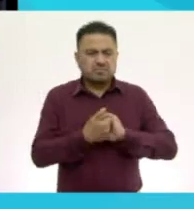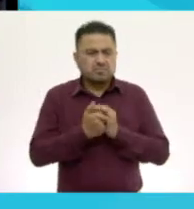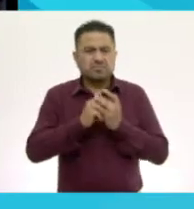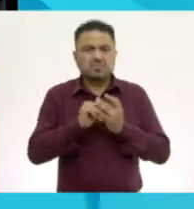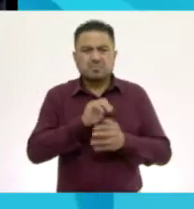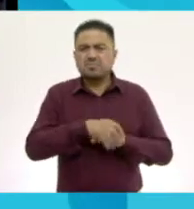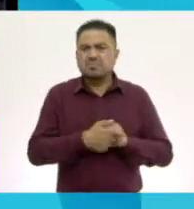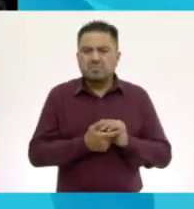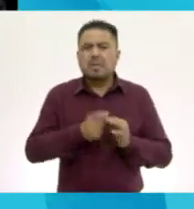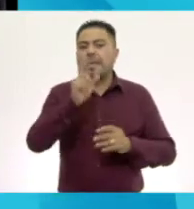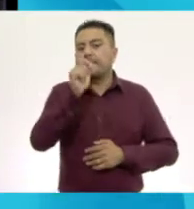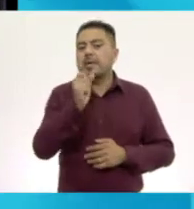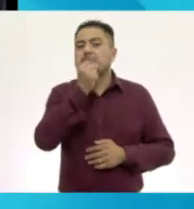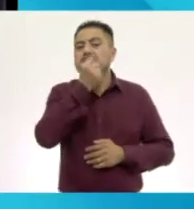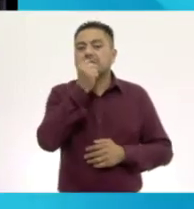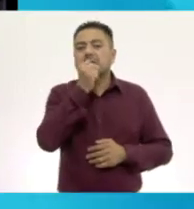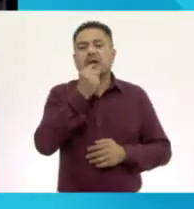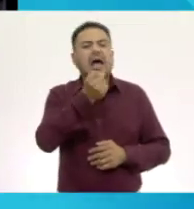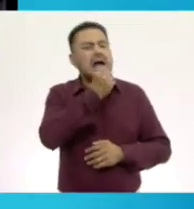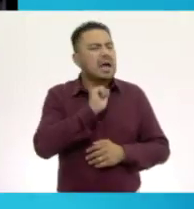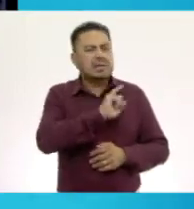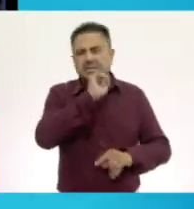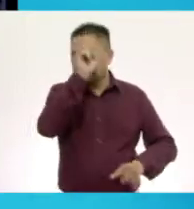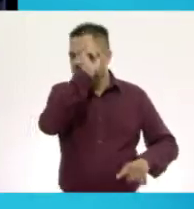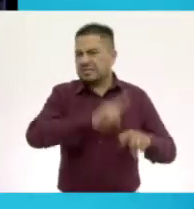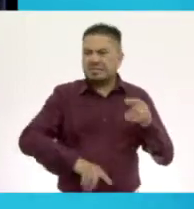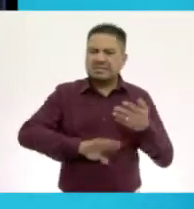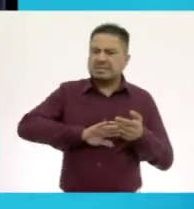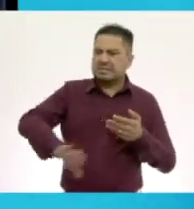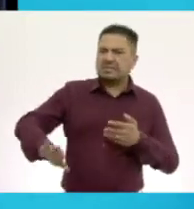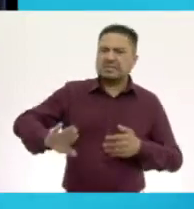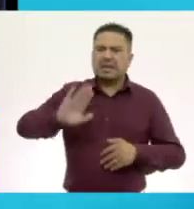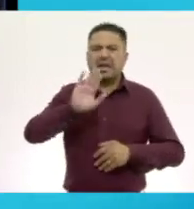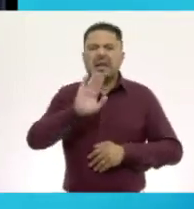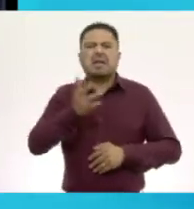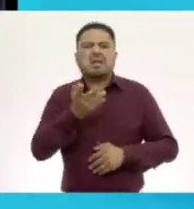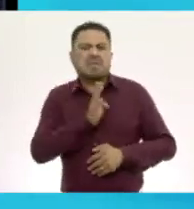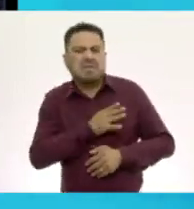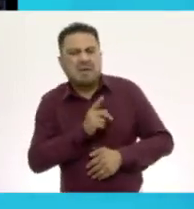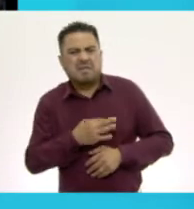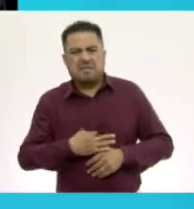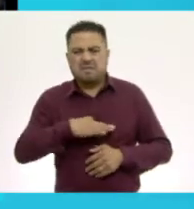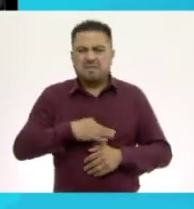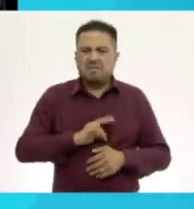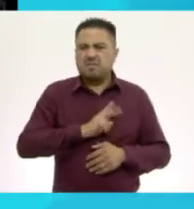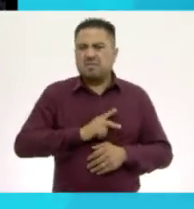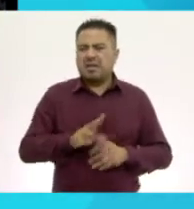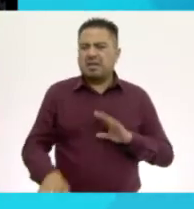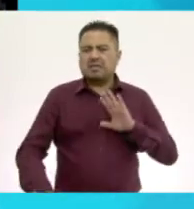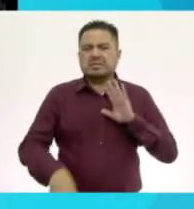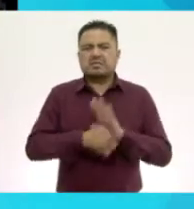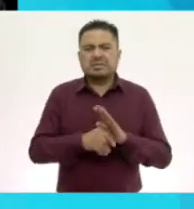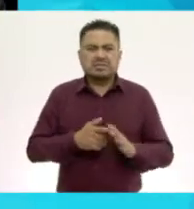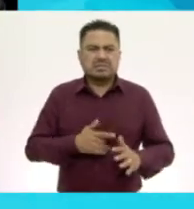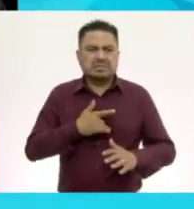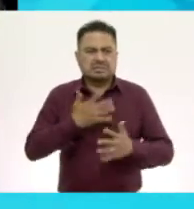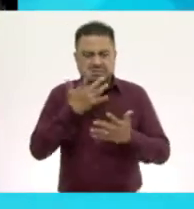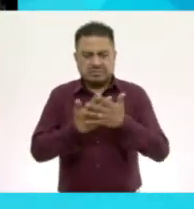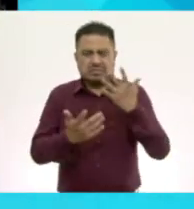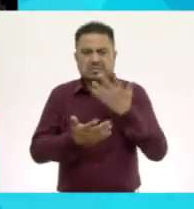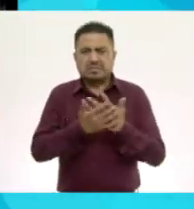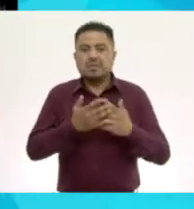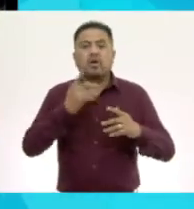por 20 segundos y así evitaremos que todos los gérmenes y bacterias contaminen nuestro sentido del tacto.